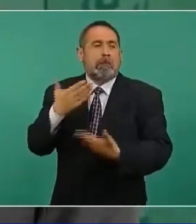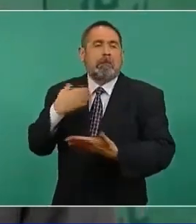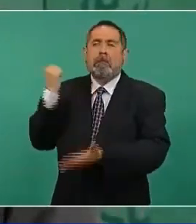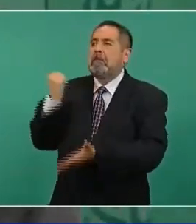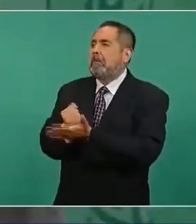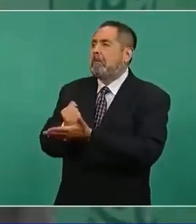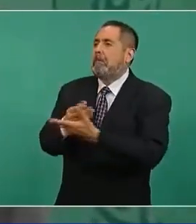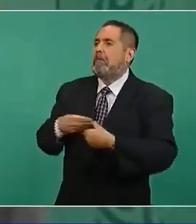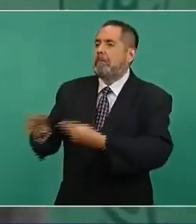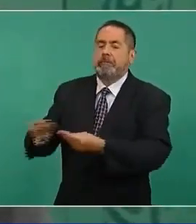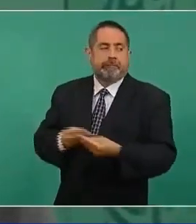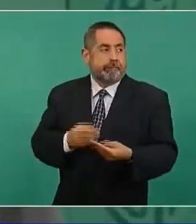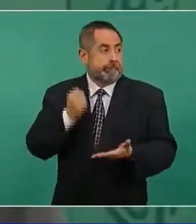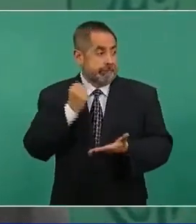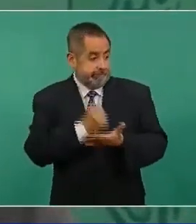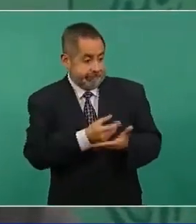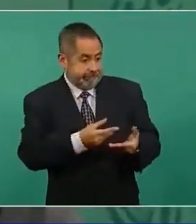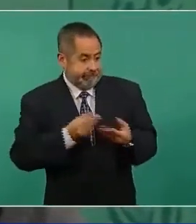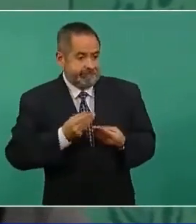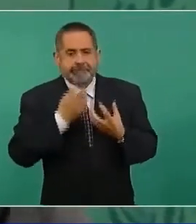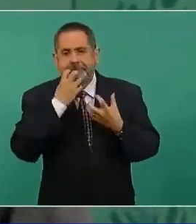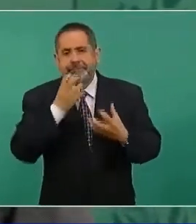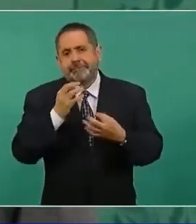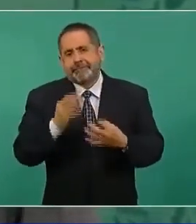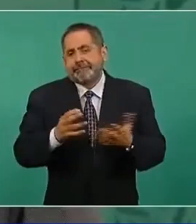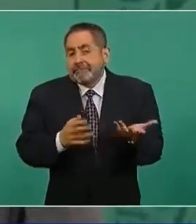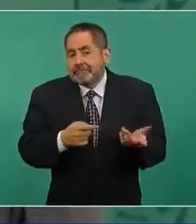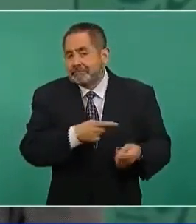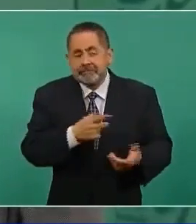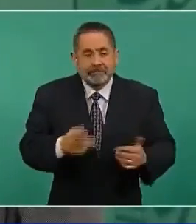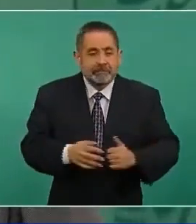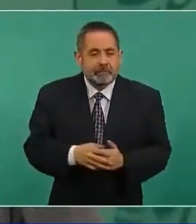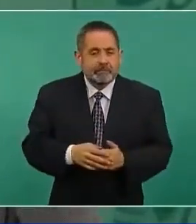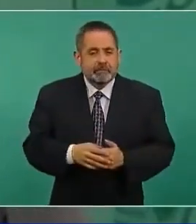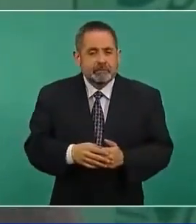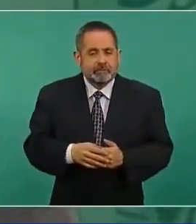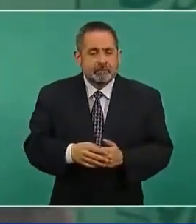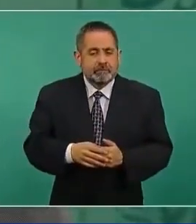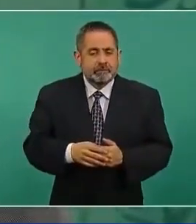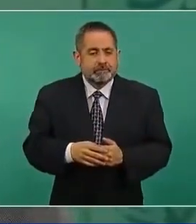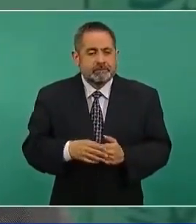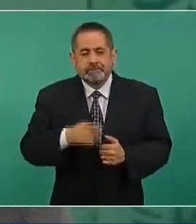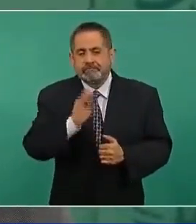o por qué?